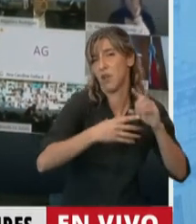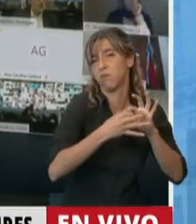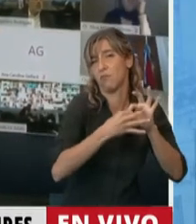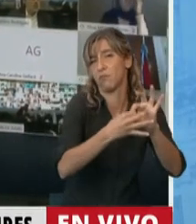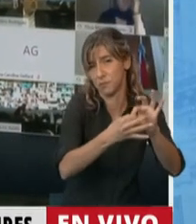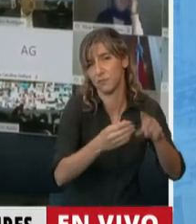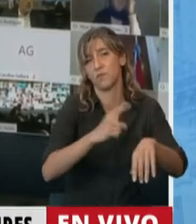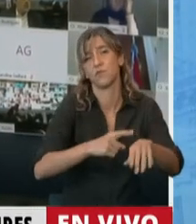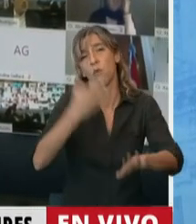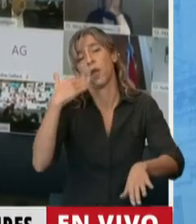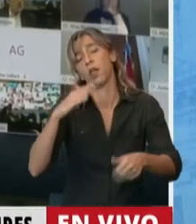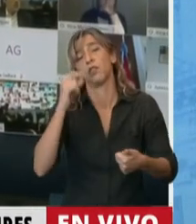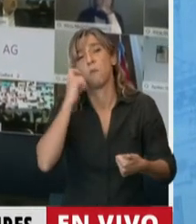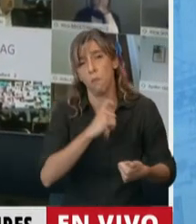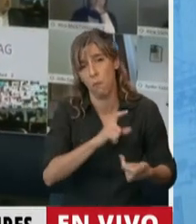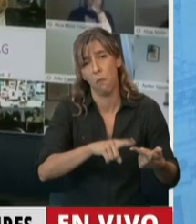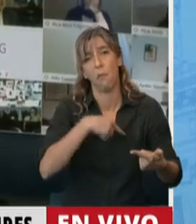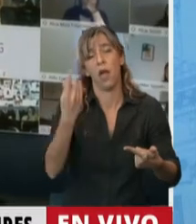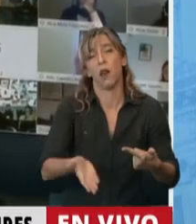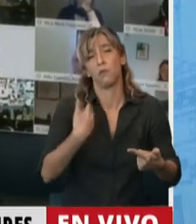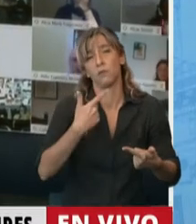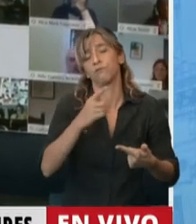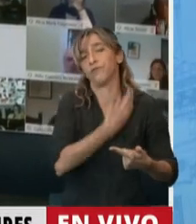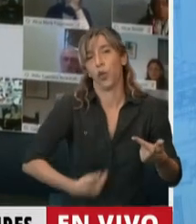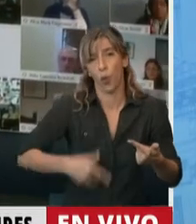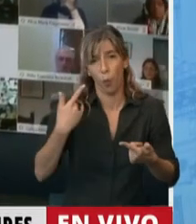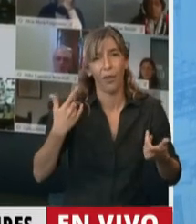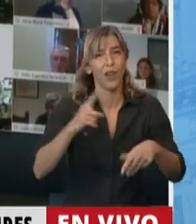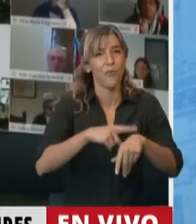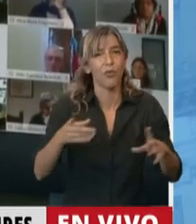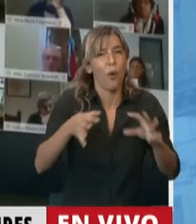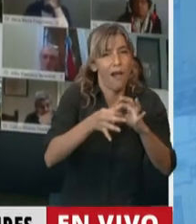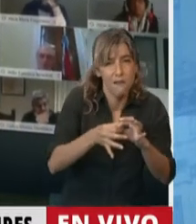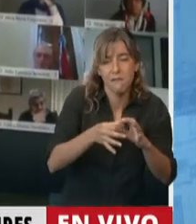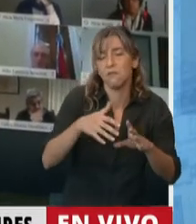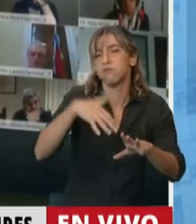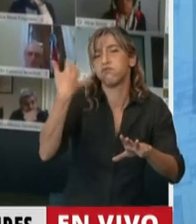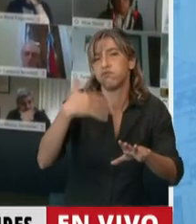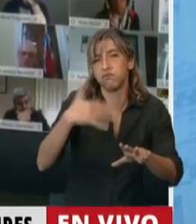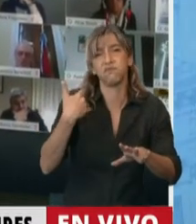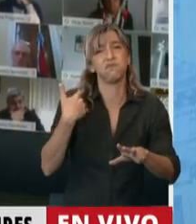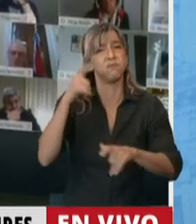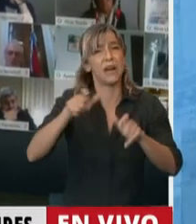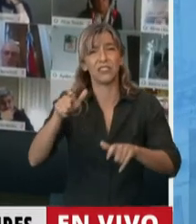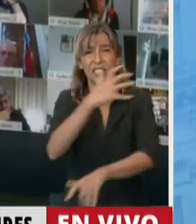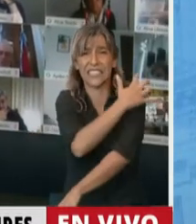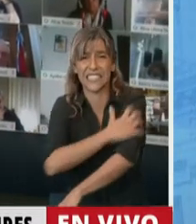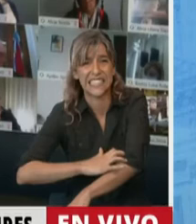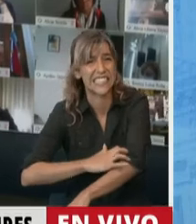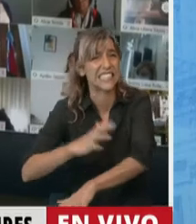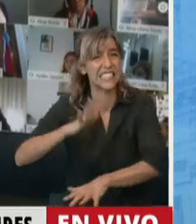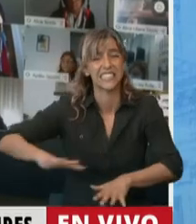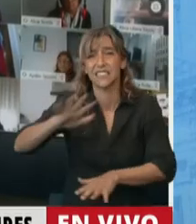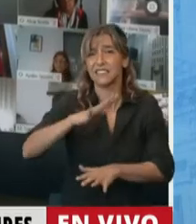privatizaciones del menemismo y luego el gobierno de la alianza. Y esa situación de hambruna generalizada hoy se está